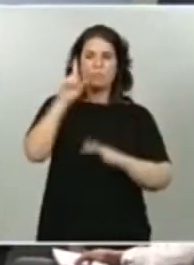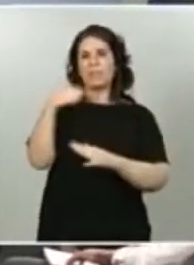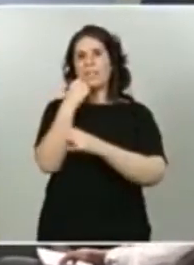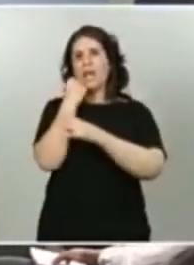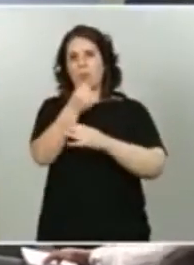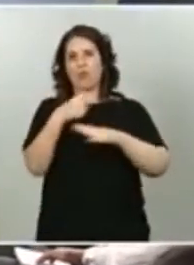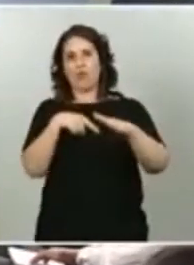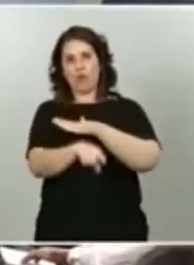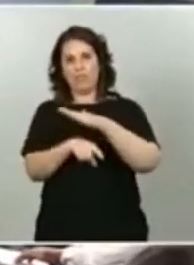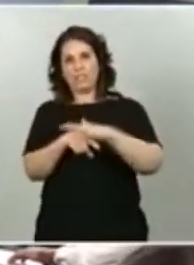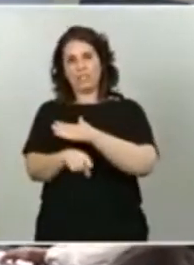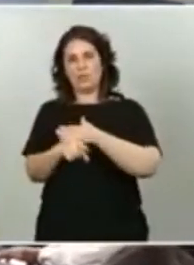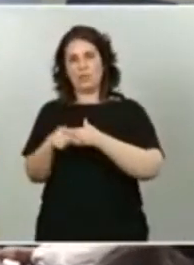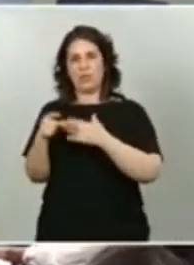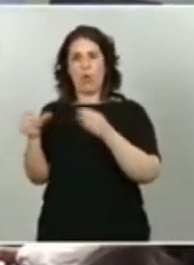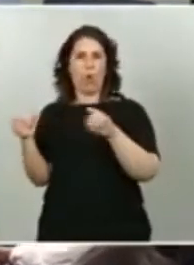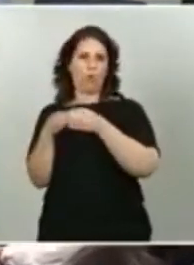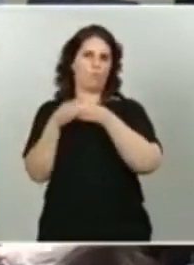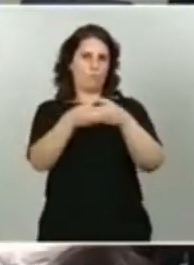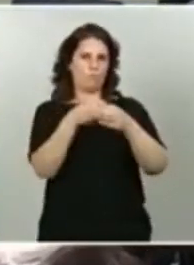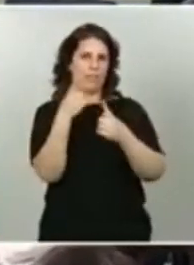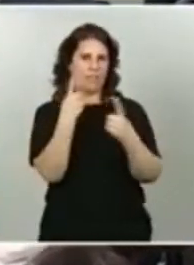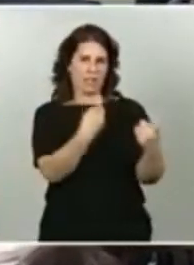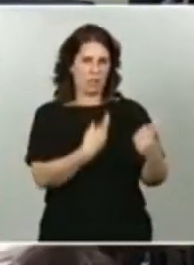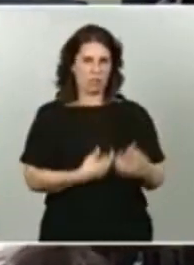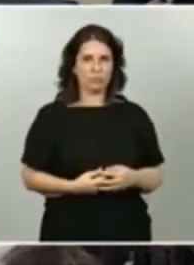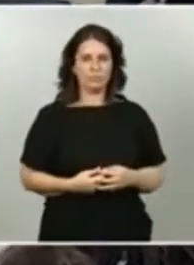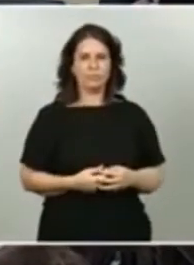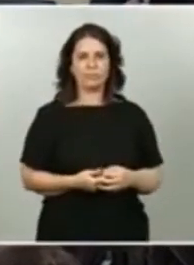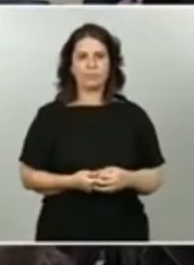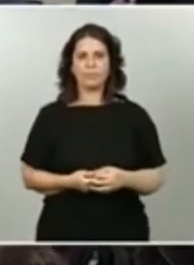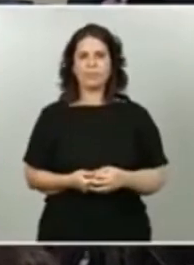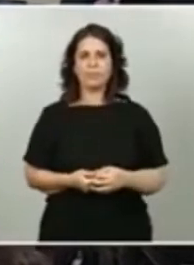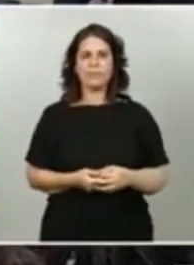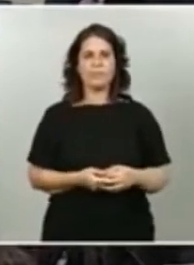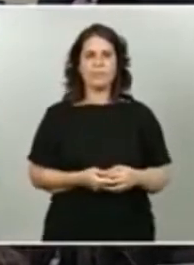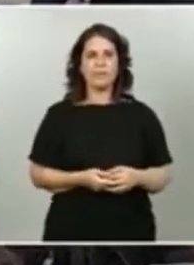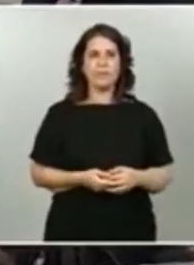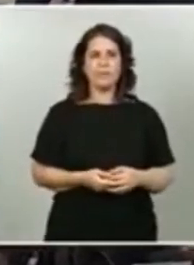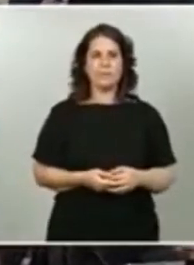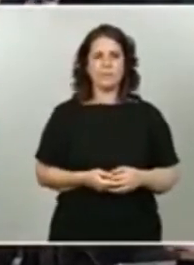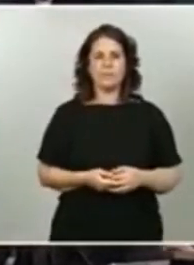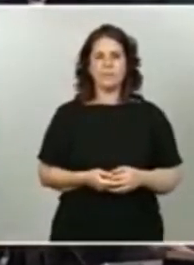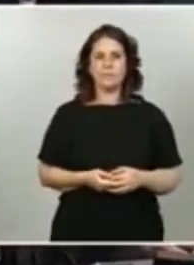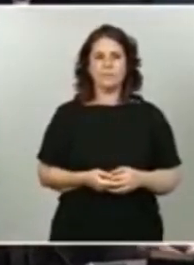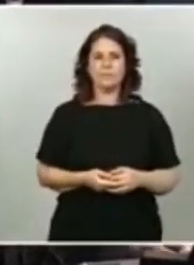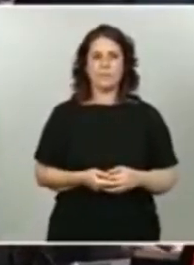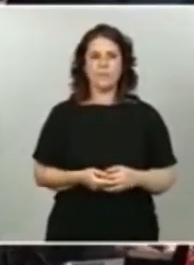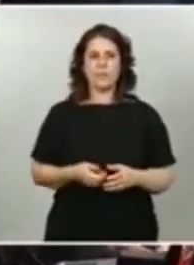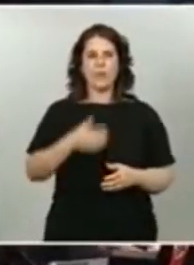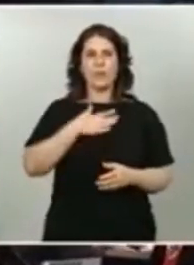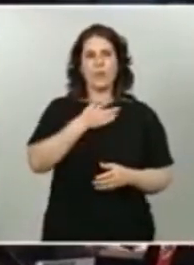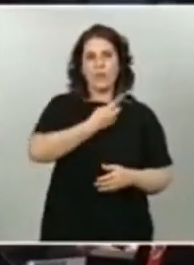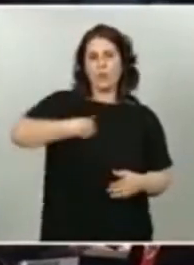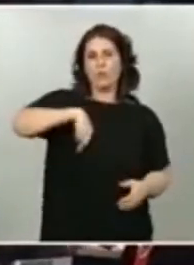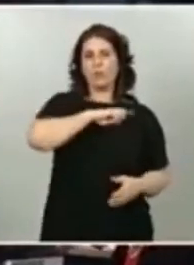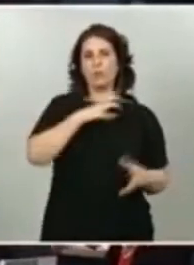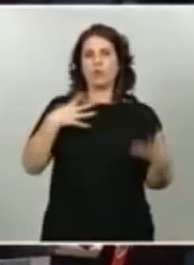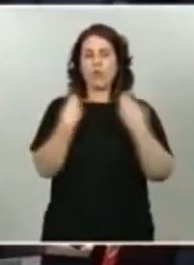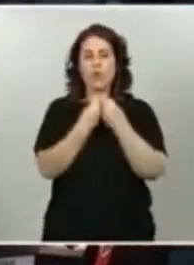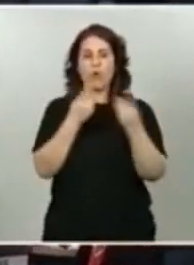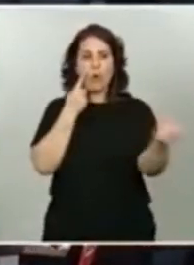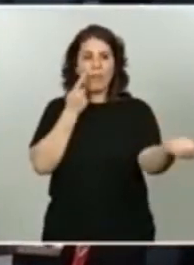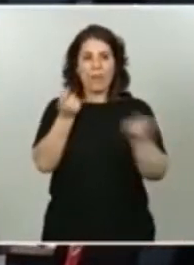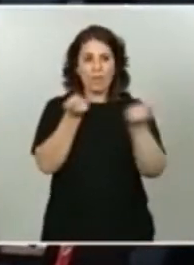operativo necesario. Hemos dotado también con el conjunto de los órganos de coordinación a las